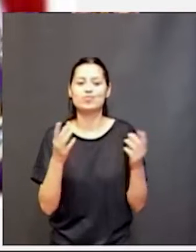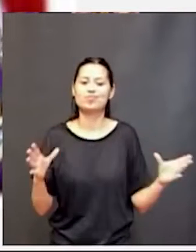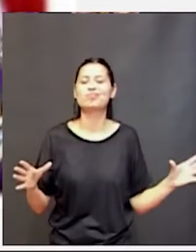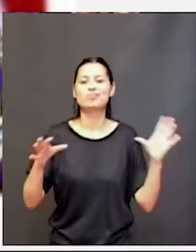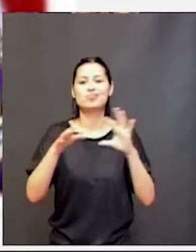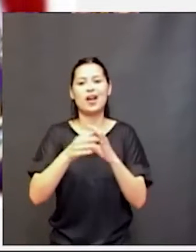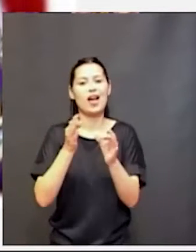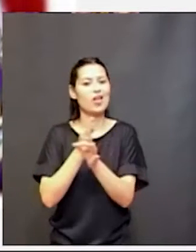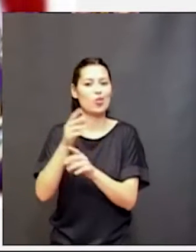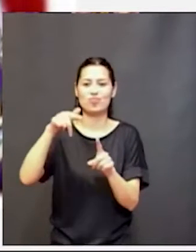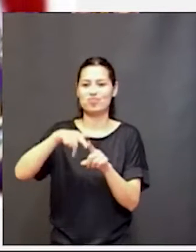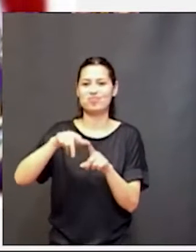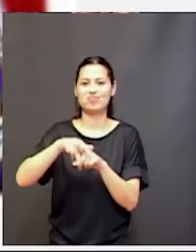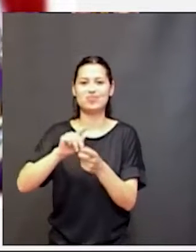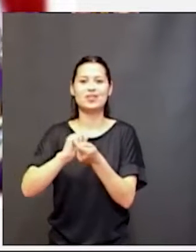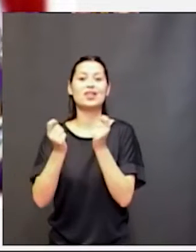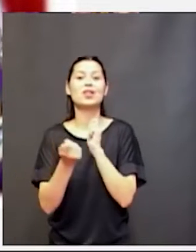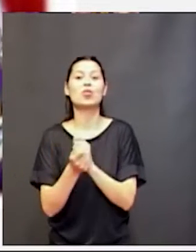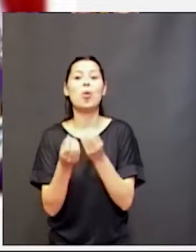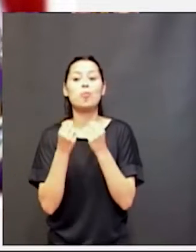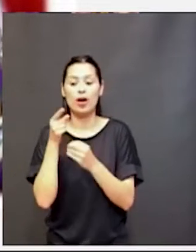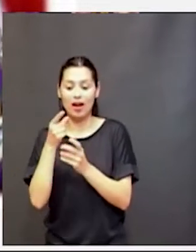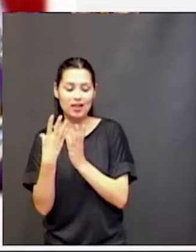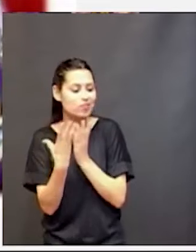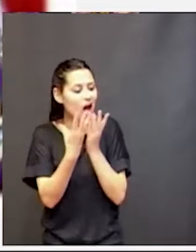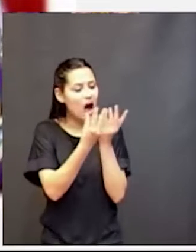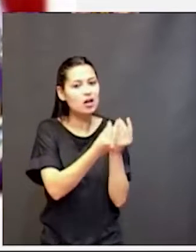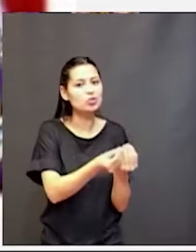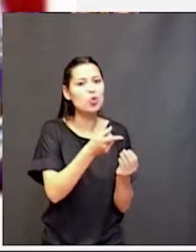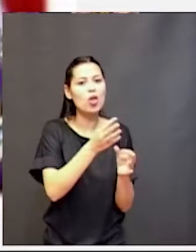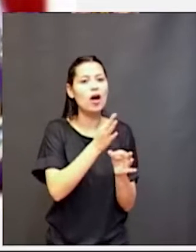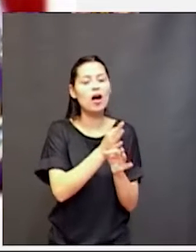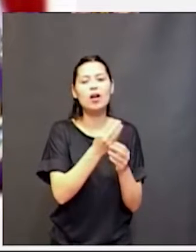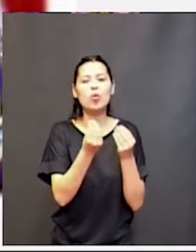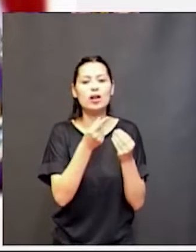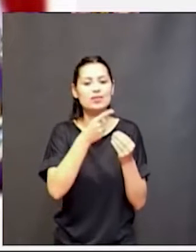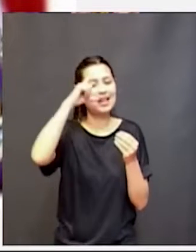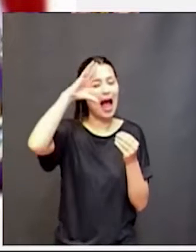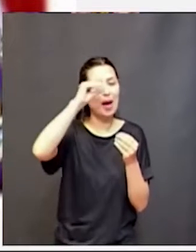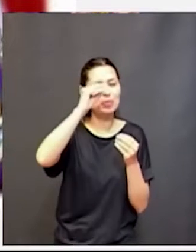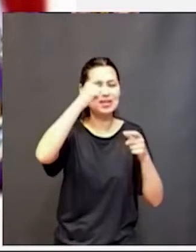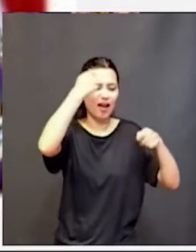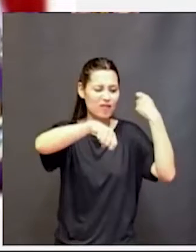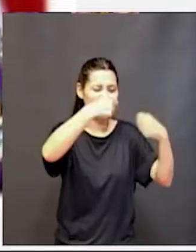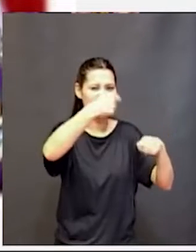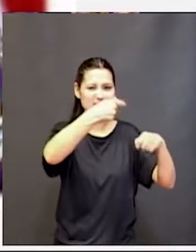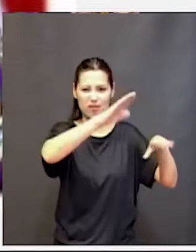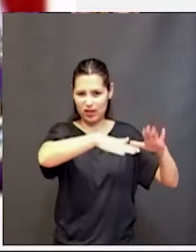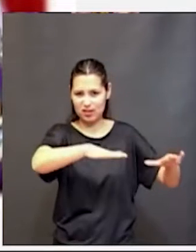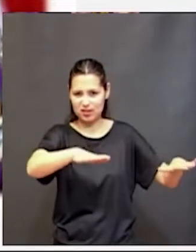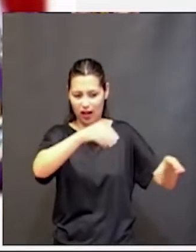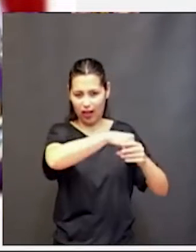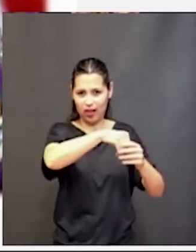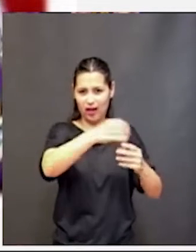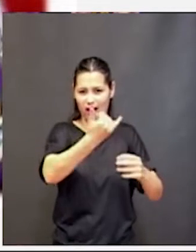permite, abre posibilidades que hacen que esta capacidad plasticidad que tiene que ver con esta